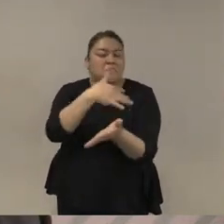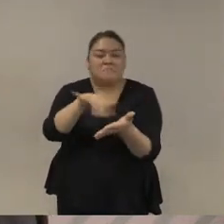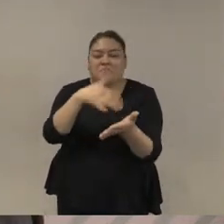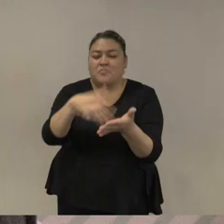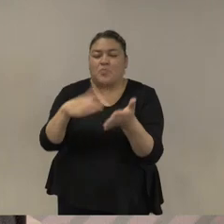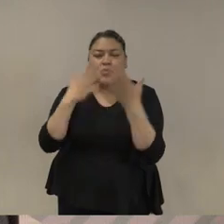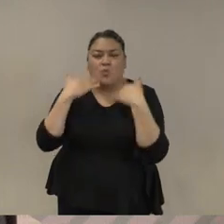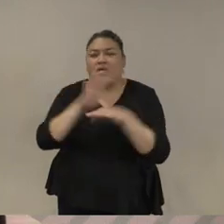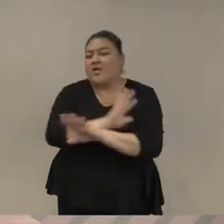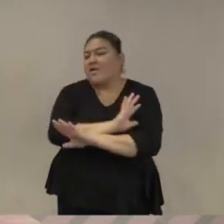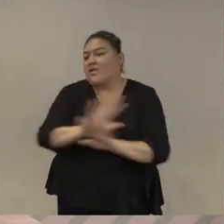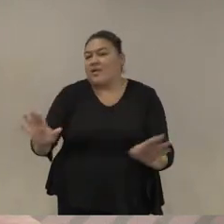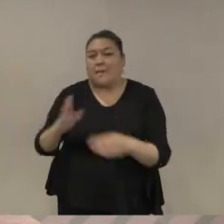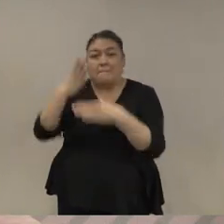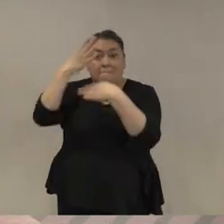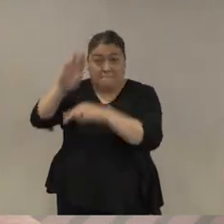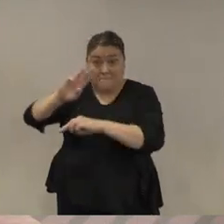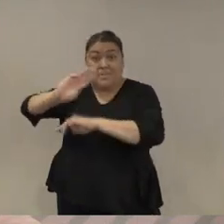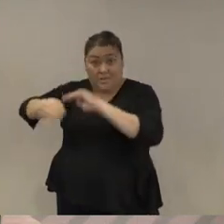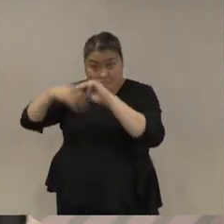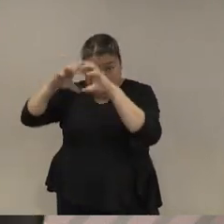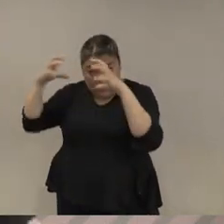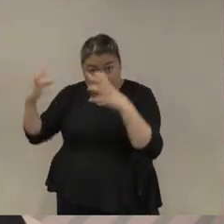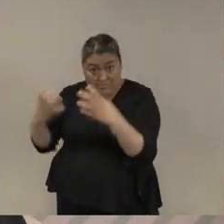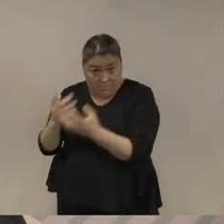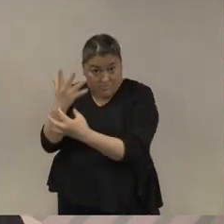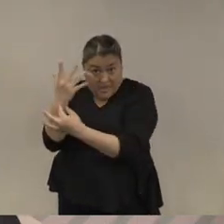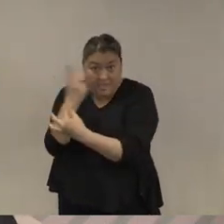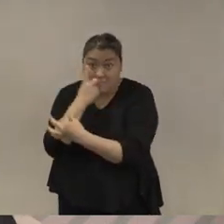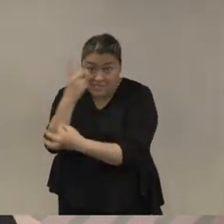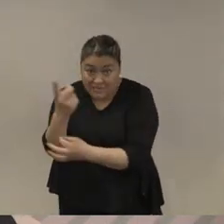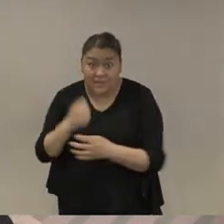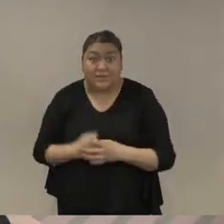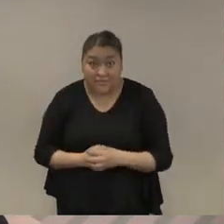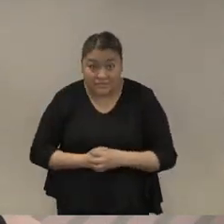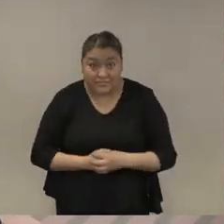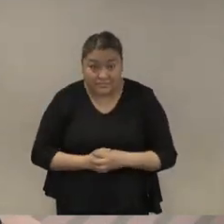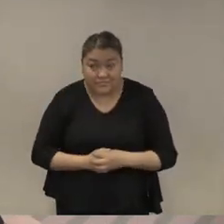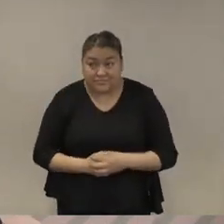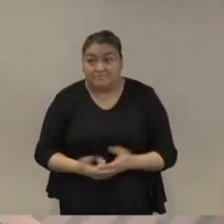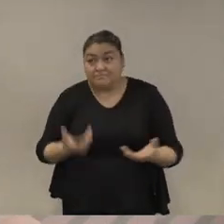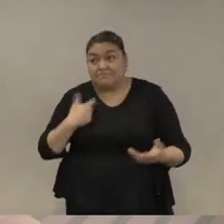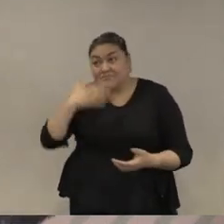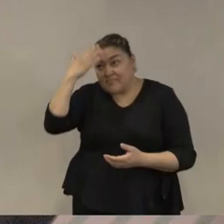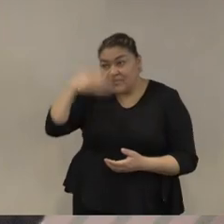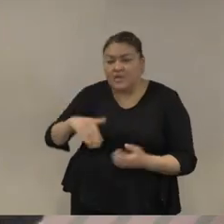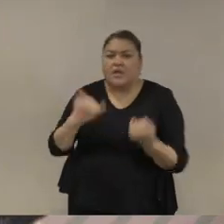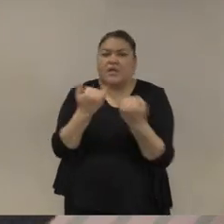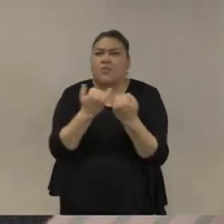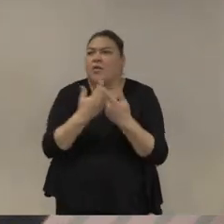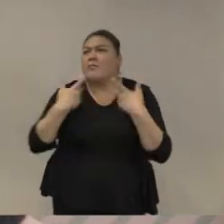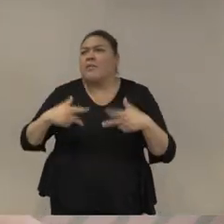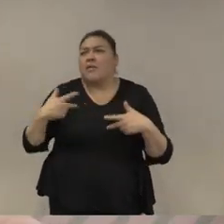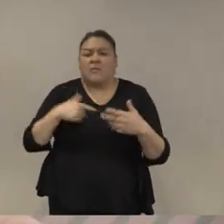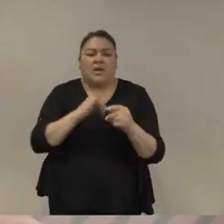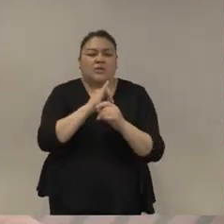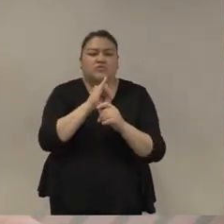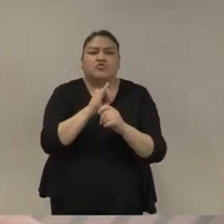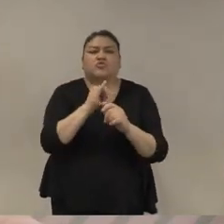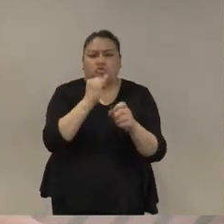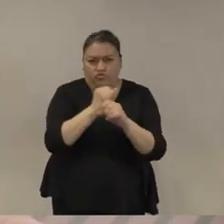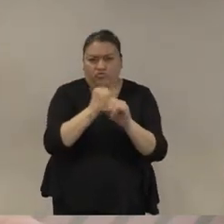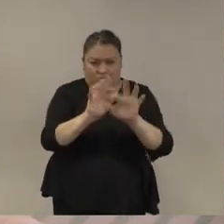Banco Mundial encontraron que se leía la tercera parte de lo que esperaban una cosa así